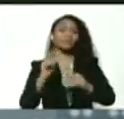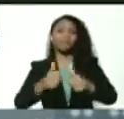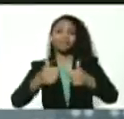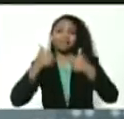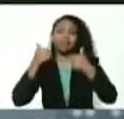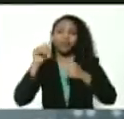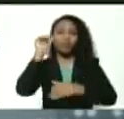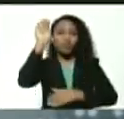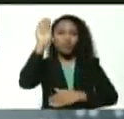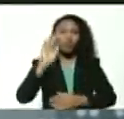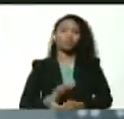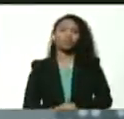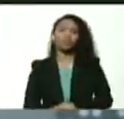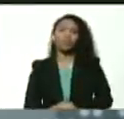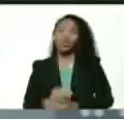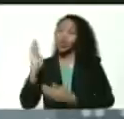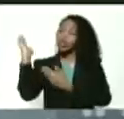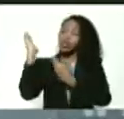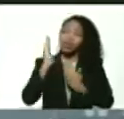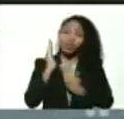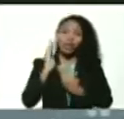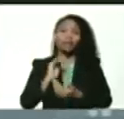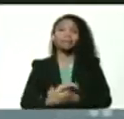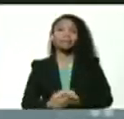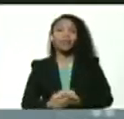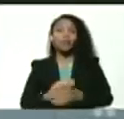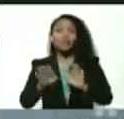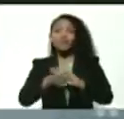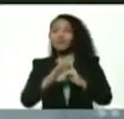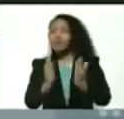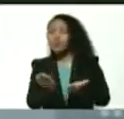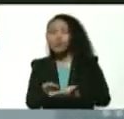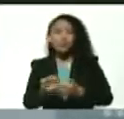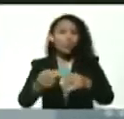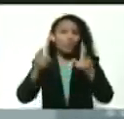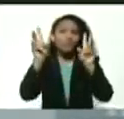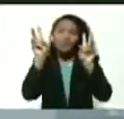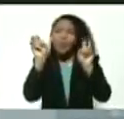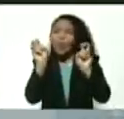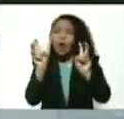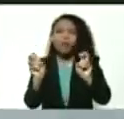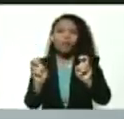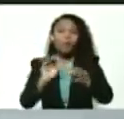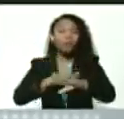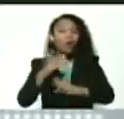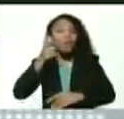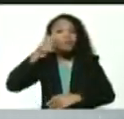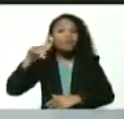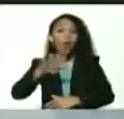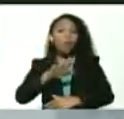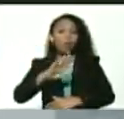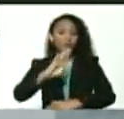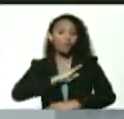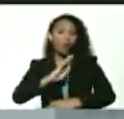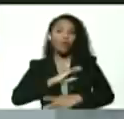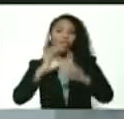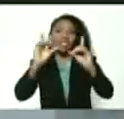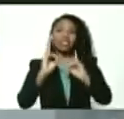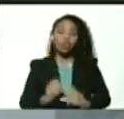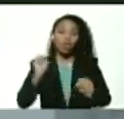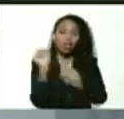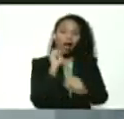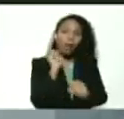lo que se nos viene encima es un mundo nuevo porque un pueblo empoderado un pueblo